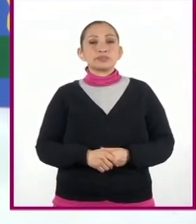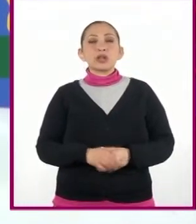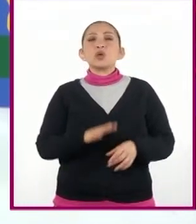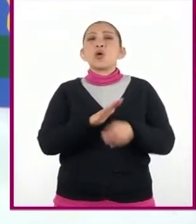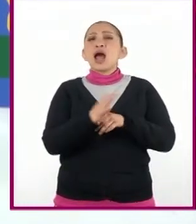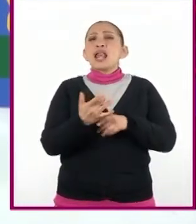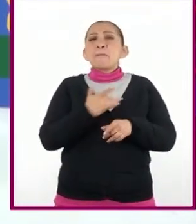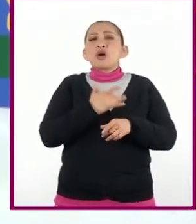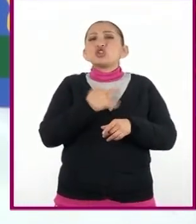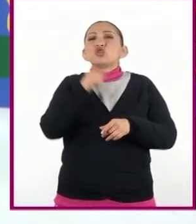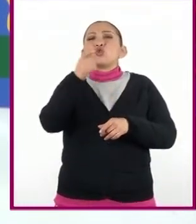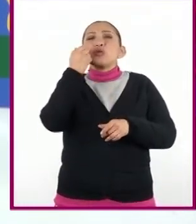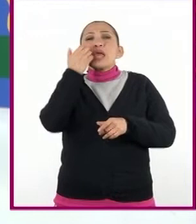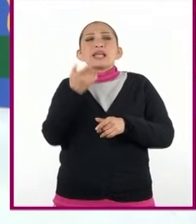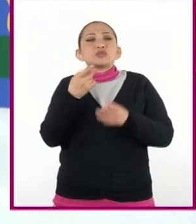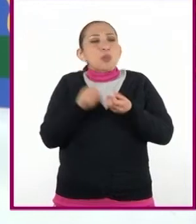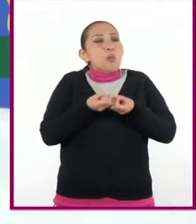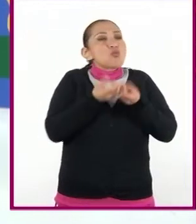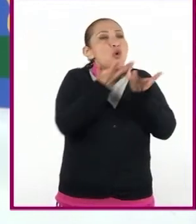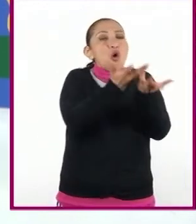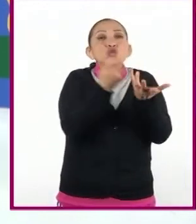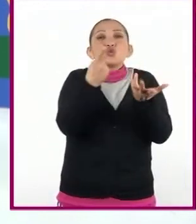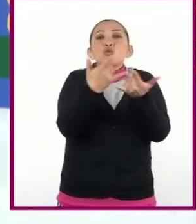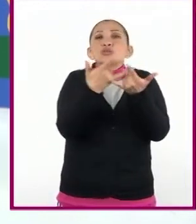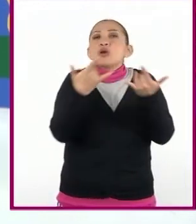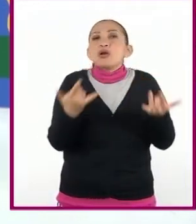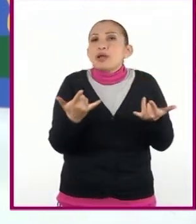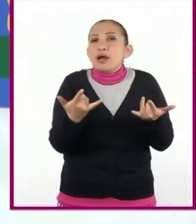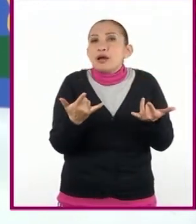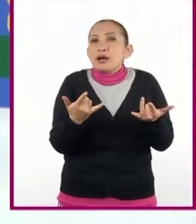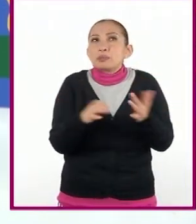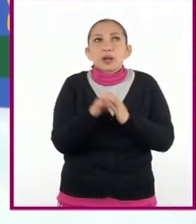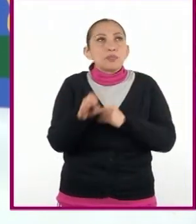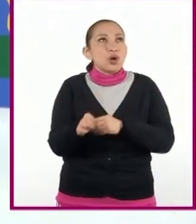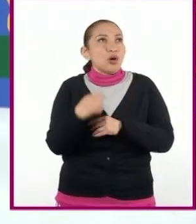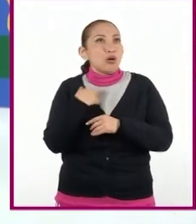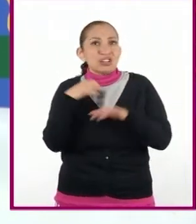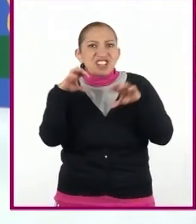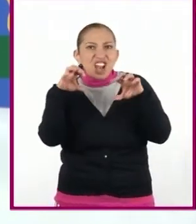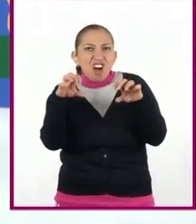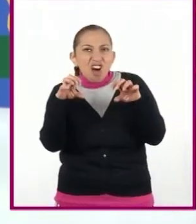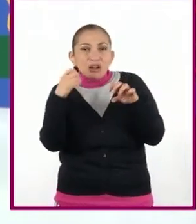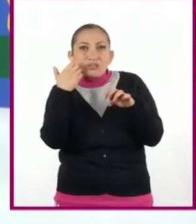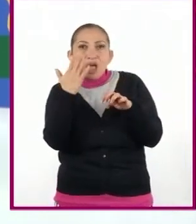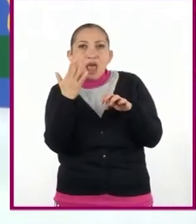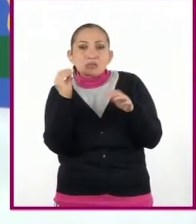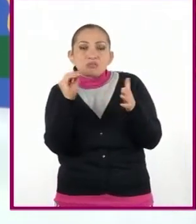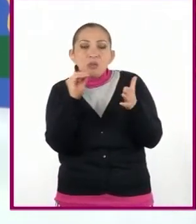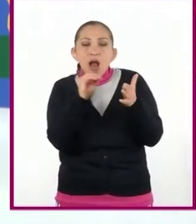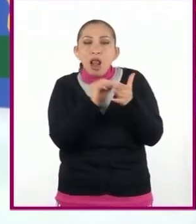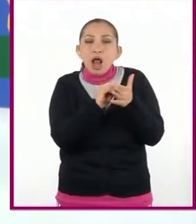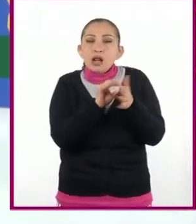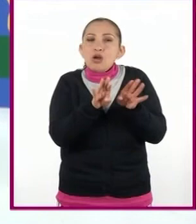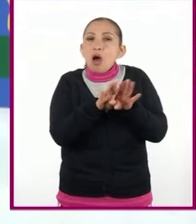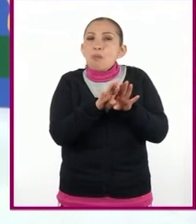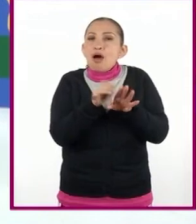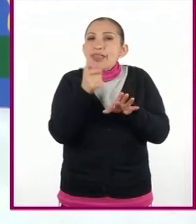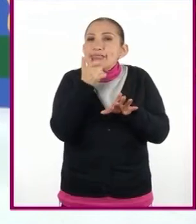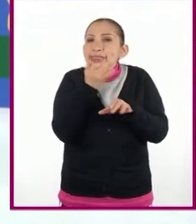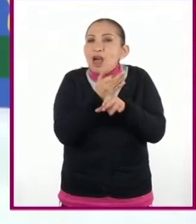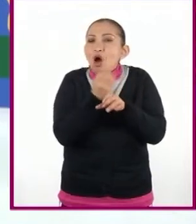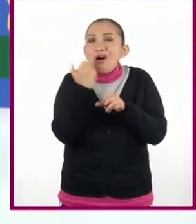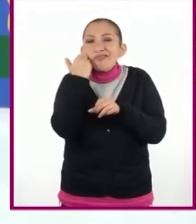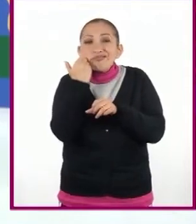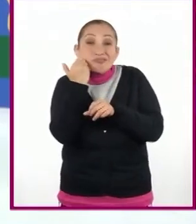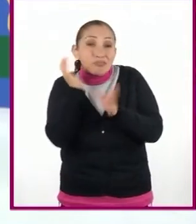emociones quieres transmitir con tu cuento? Por ejemplo, si será de terror, quizá quieras darle un toque cómico o